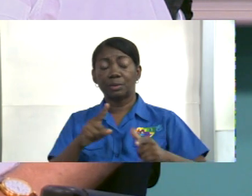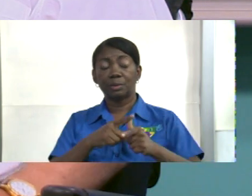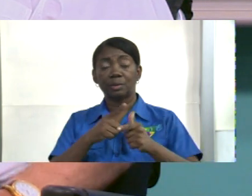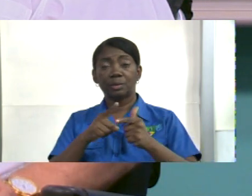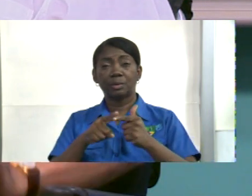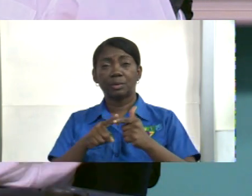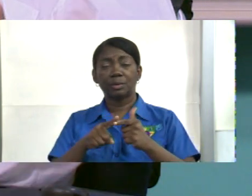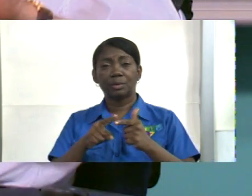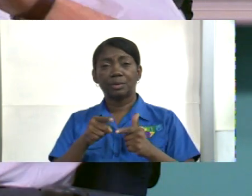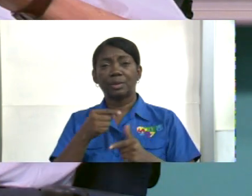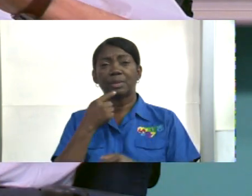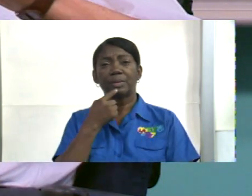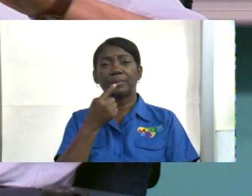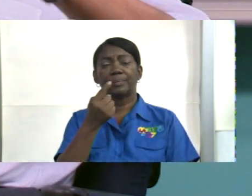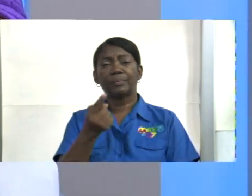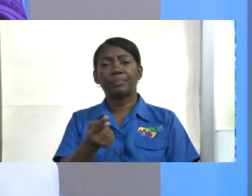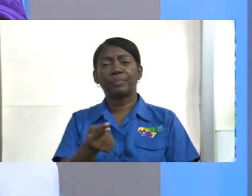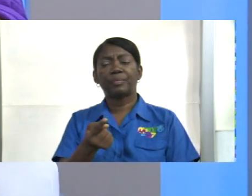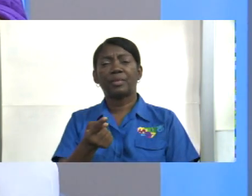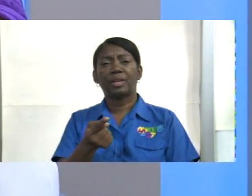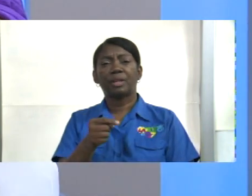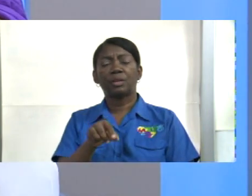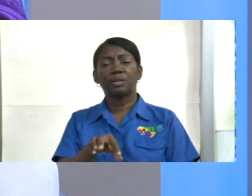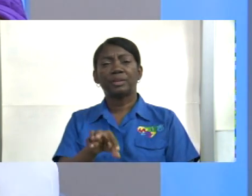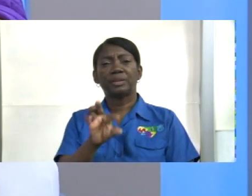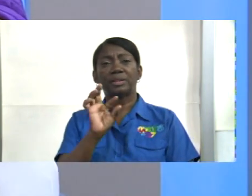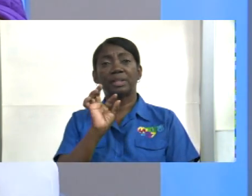de sus ojitas